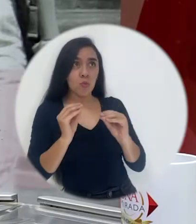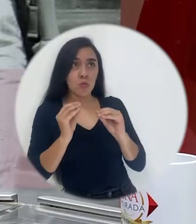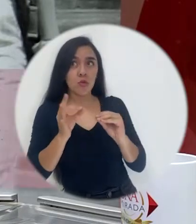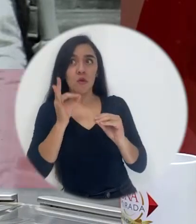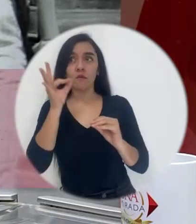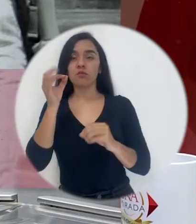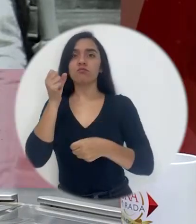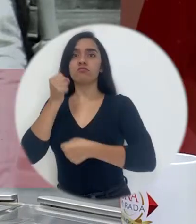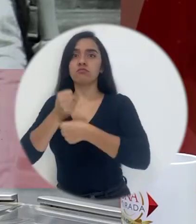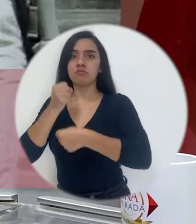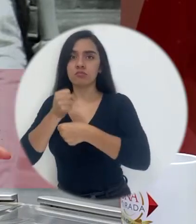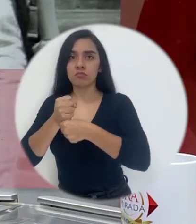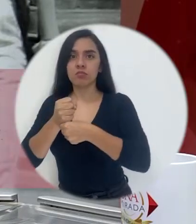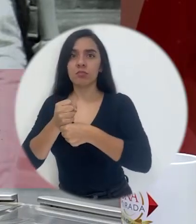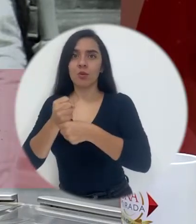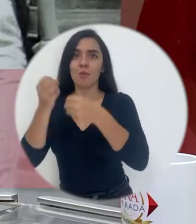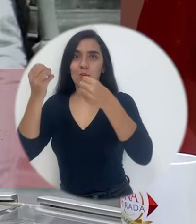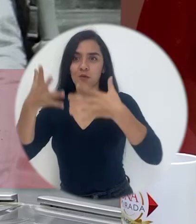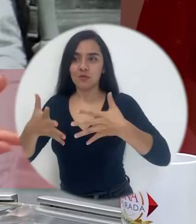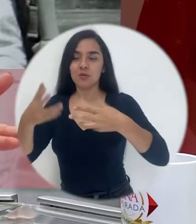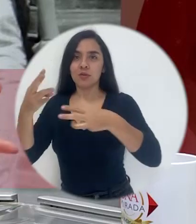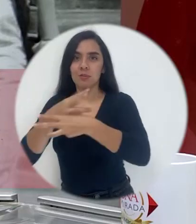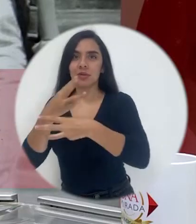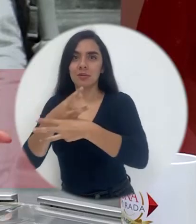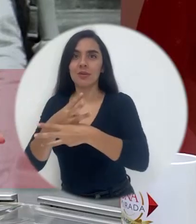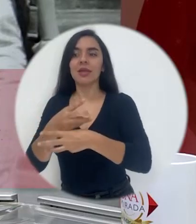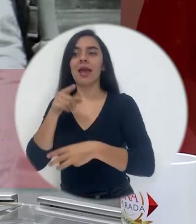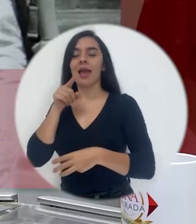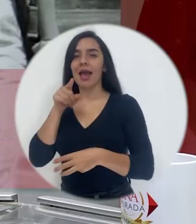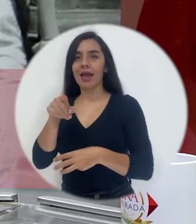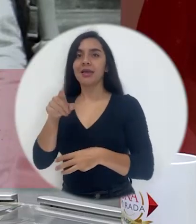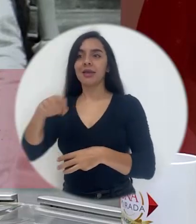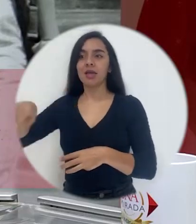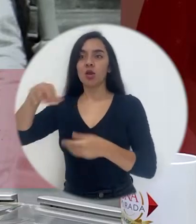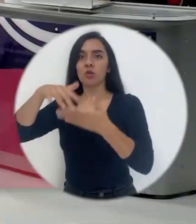aprendemos esa pasión por la matemática, por llamarlo de alguna forma.